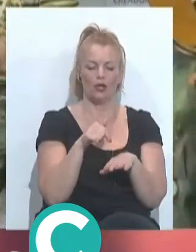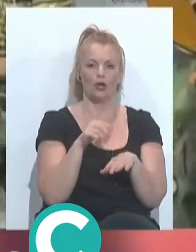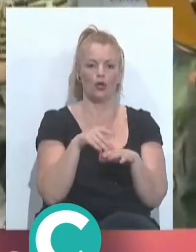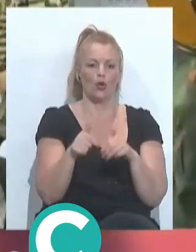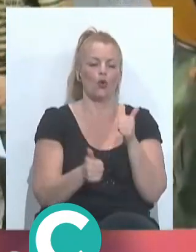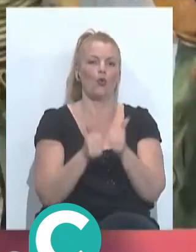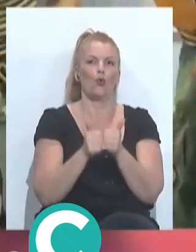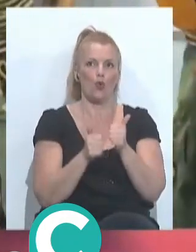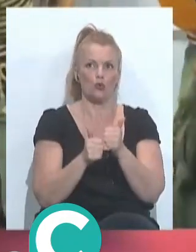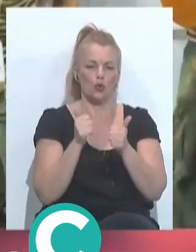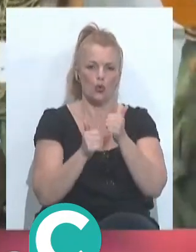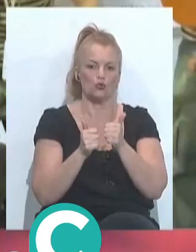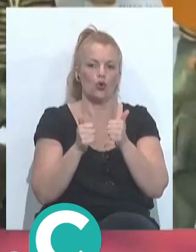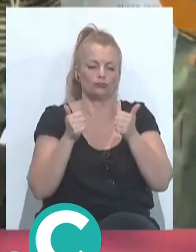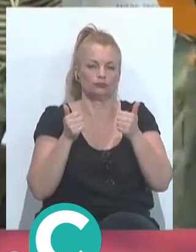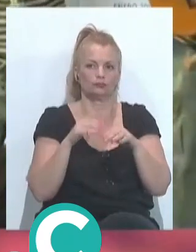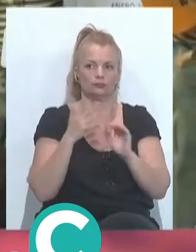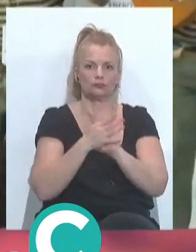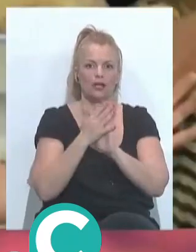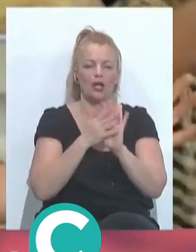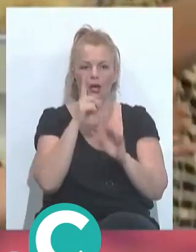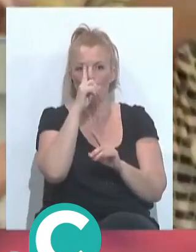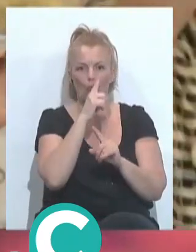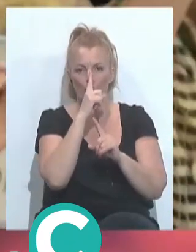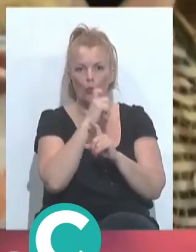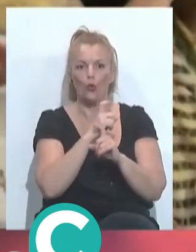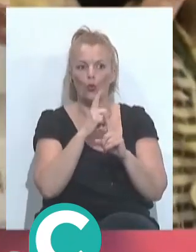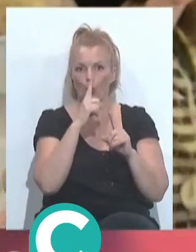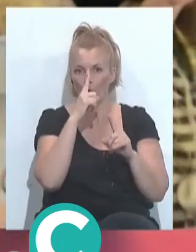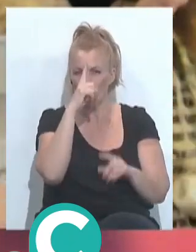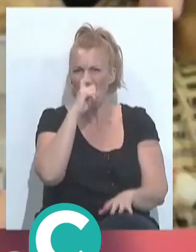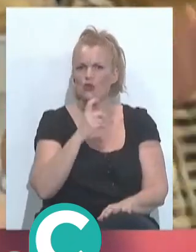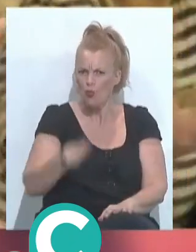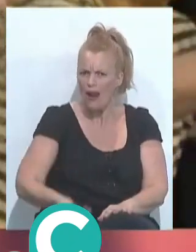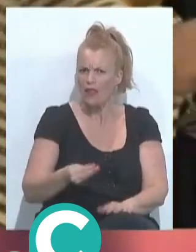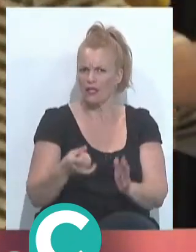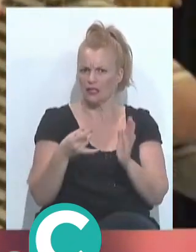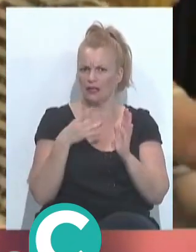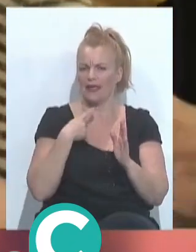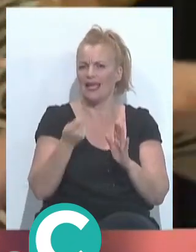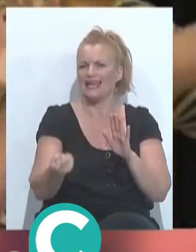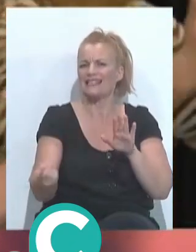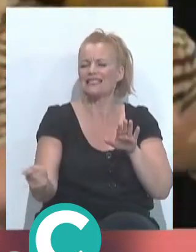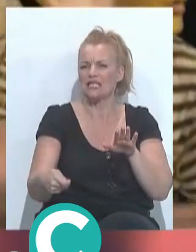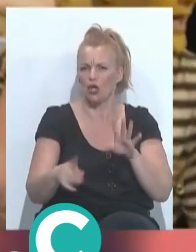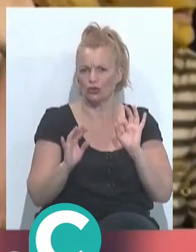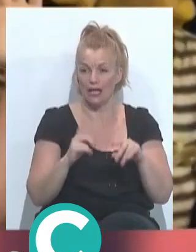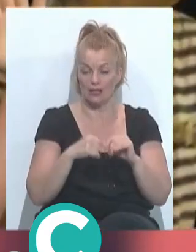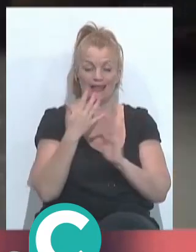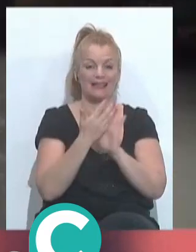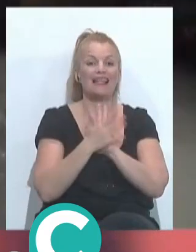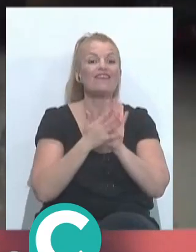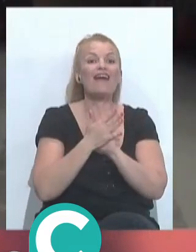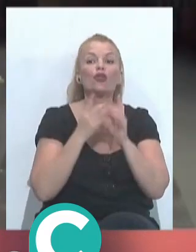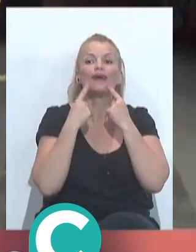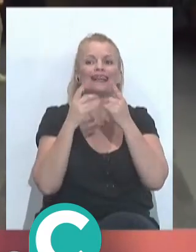concurso, pero no ha sido un concurso normal. Se hablaba de que era un año de Chirigota. Chirigotones. verdad, Chirigotones. Sí, estoy hablando de lo que se ha dicho